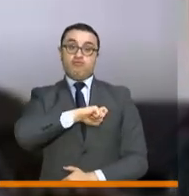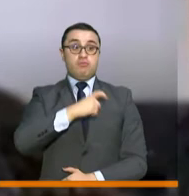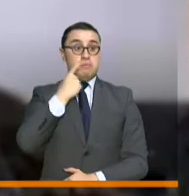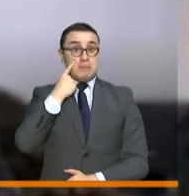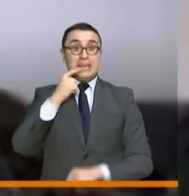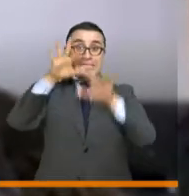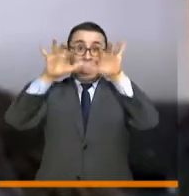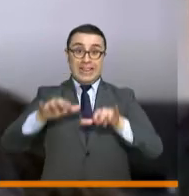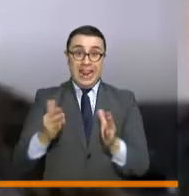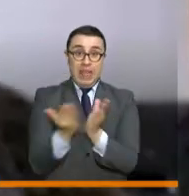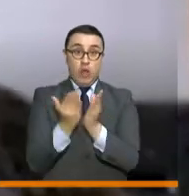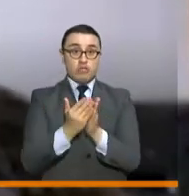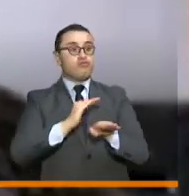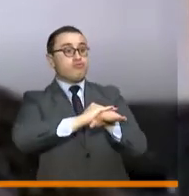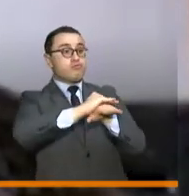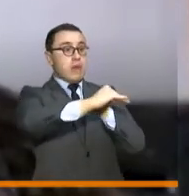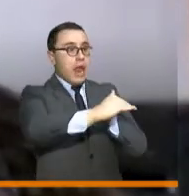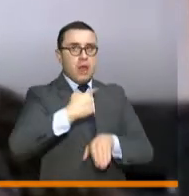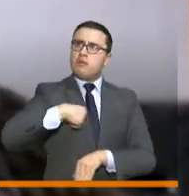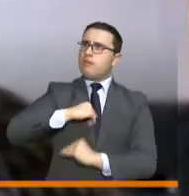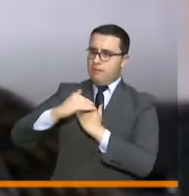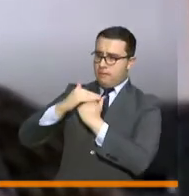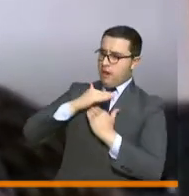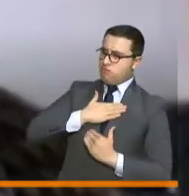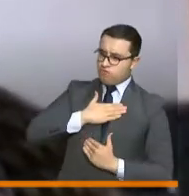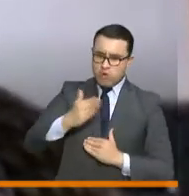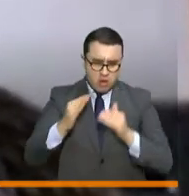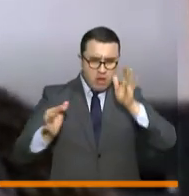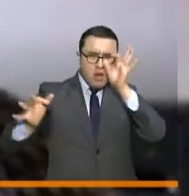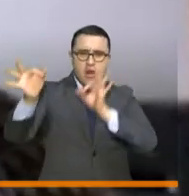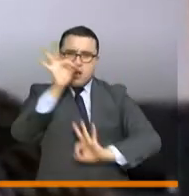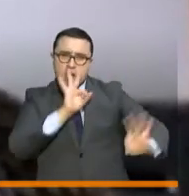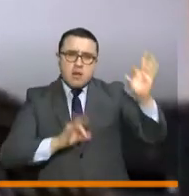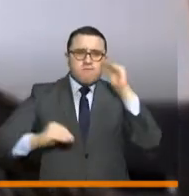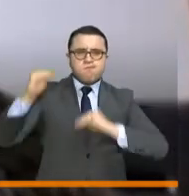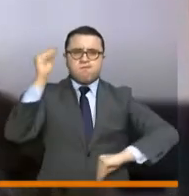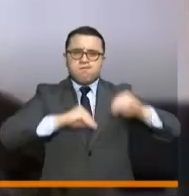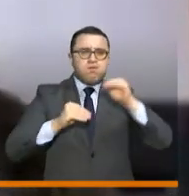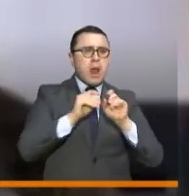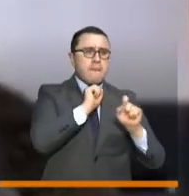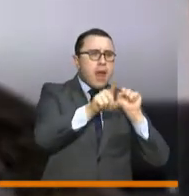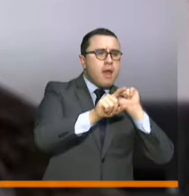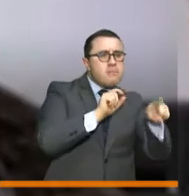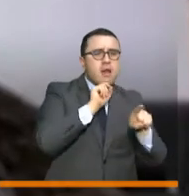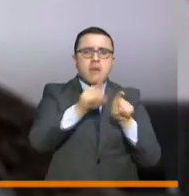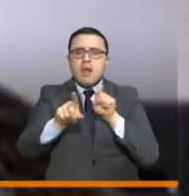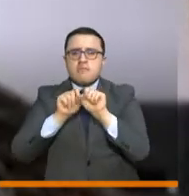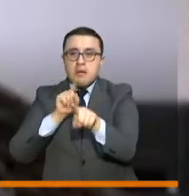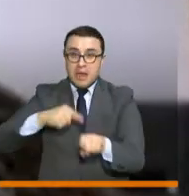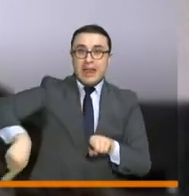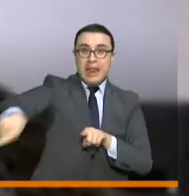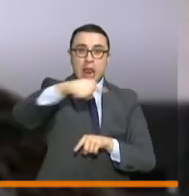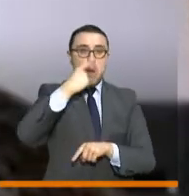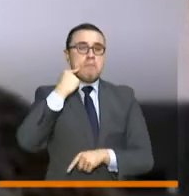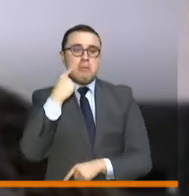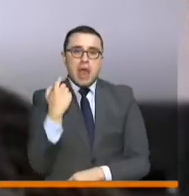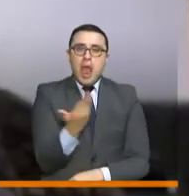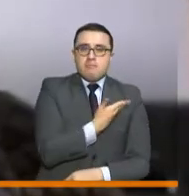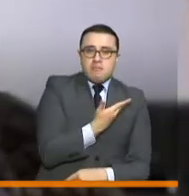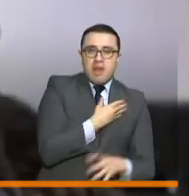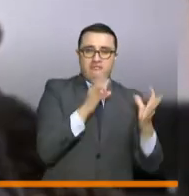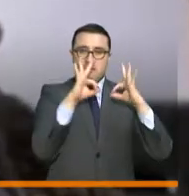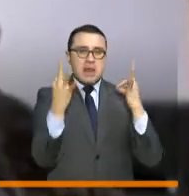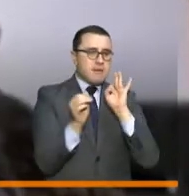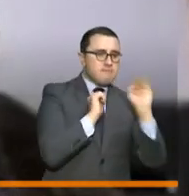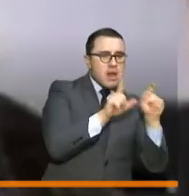Secretaría de Educación, donde se inició con una aplicación de encuestas a nuestros padres de familia.